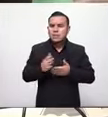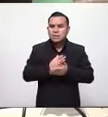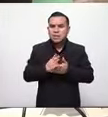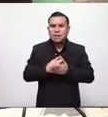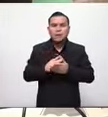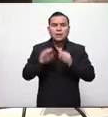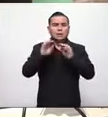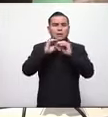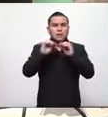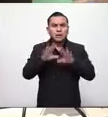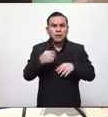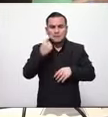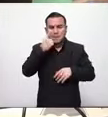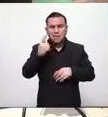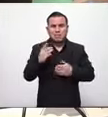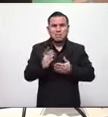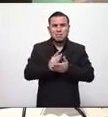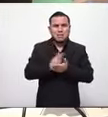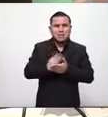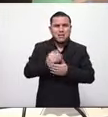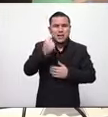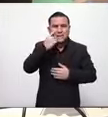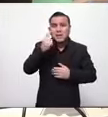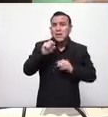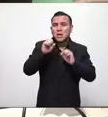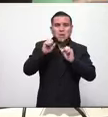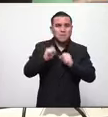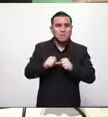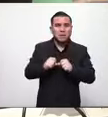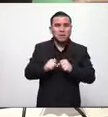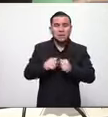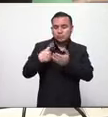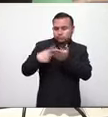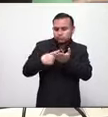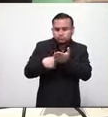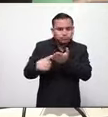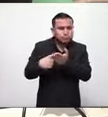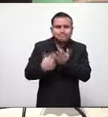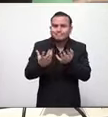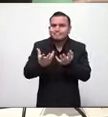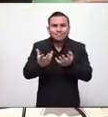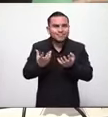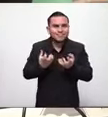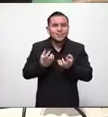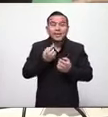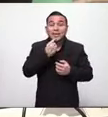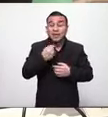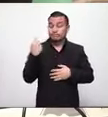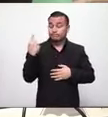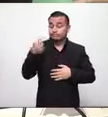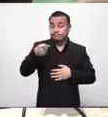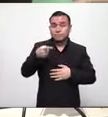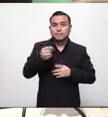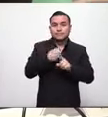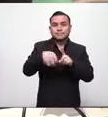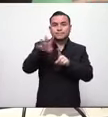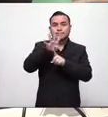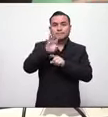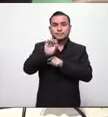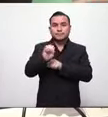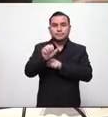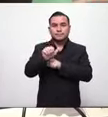pero al final lo que estamos viendo es que no hay una capacidad de poder dialogar que es lo que nos ha mandatado la sala